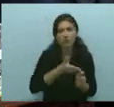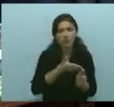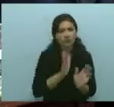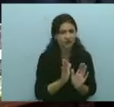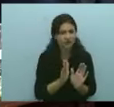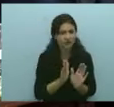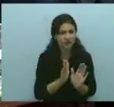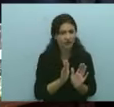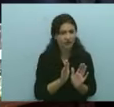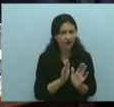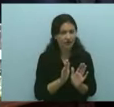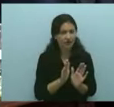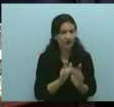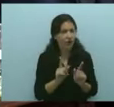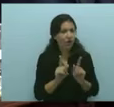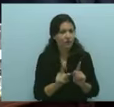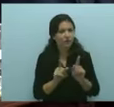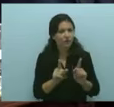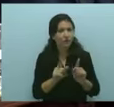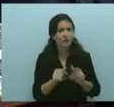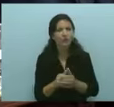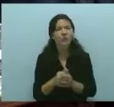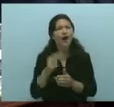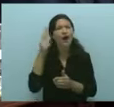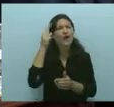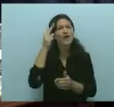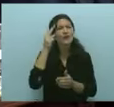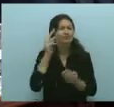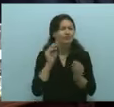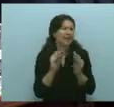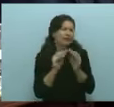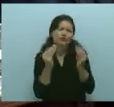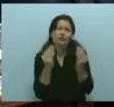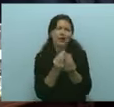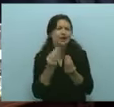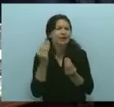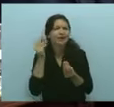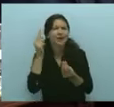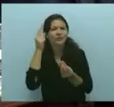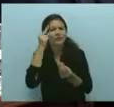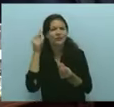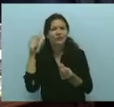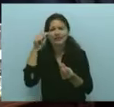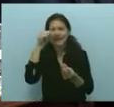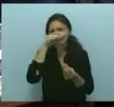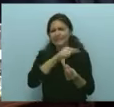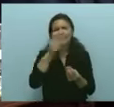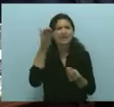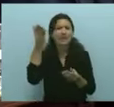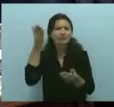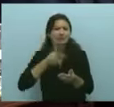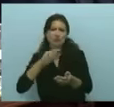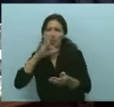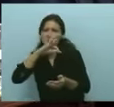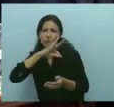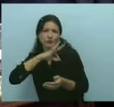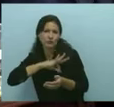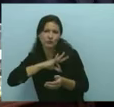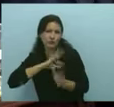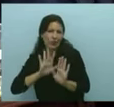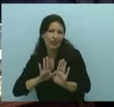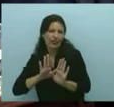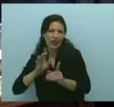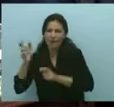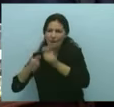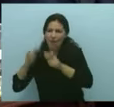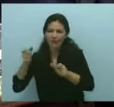prácticamente lo mismo. ¿Saben qué porcentaje? El 97% de lo que gana el activo. Claro, uno dirá, ah, bueno, pero el que gana